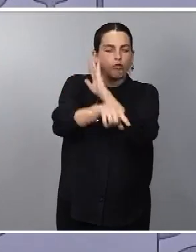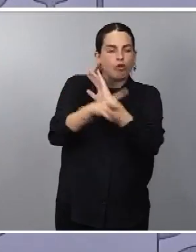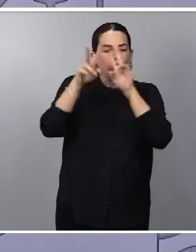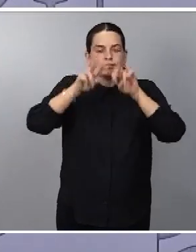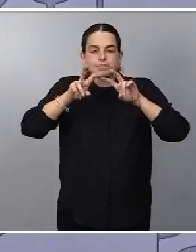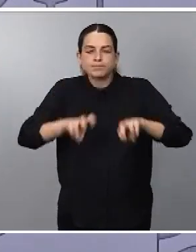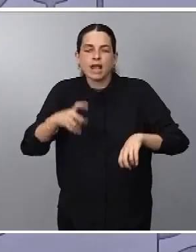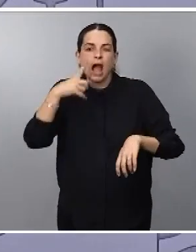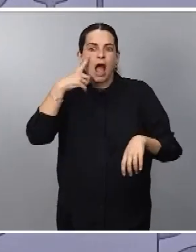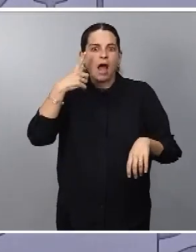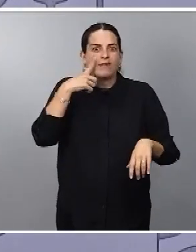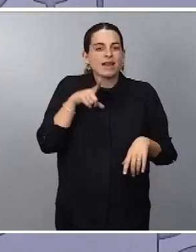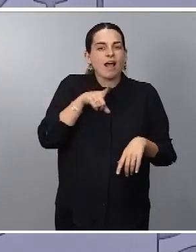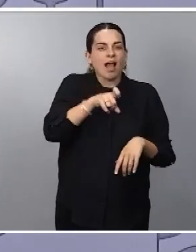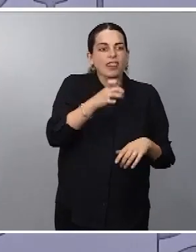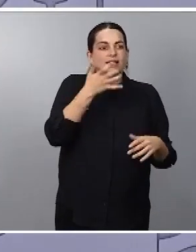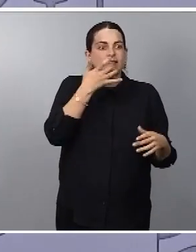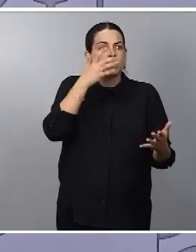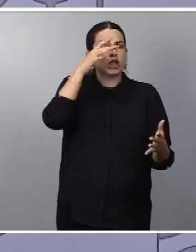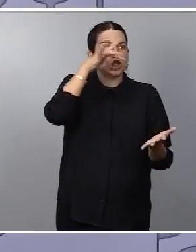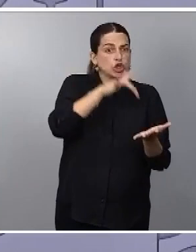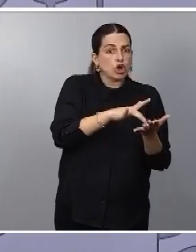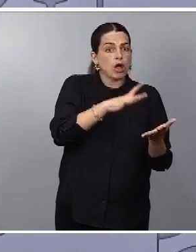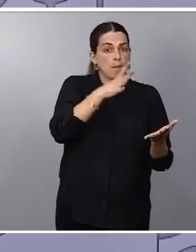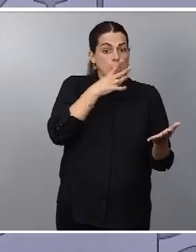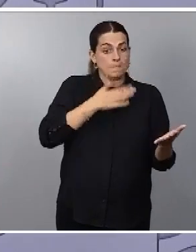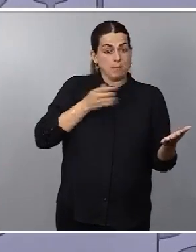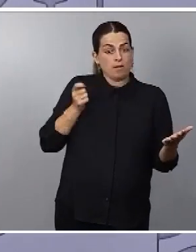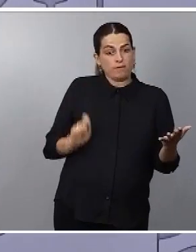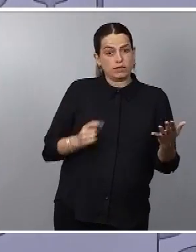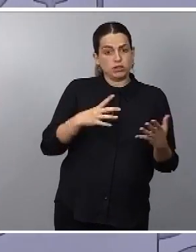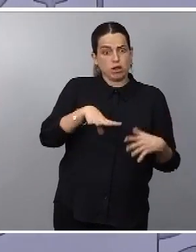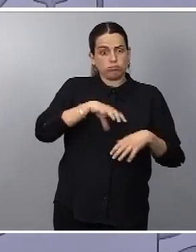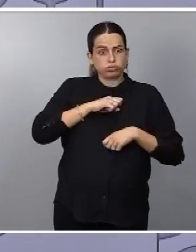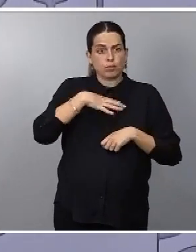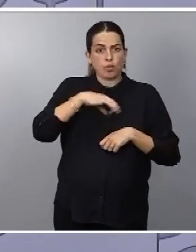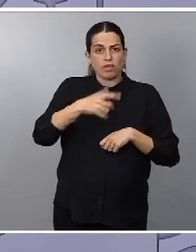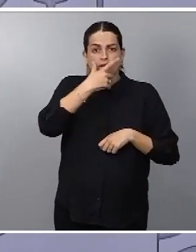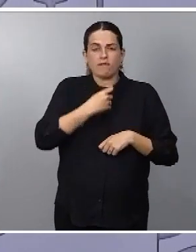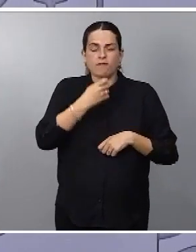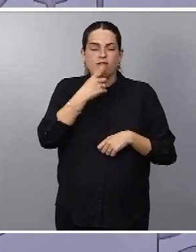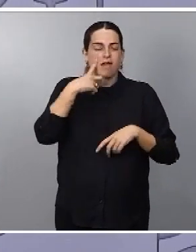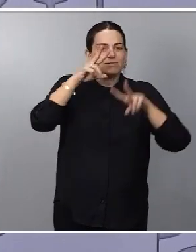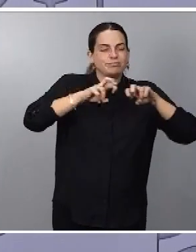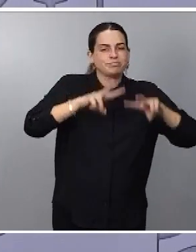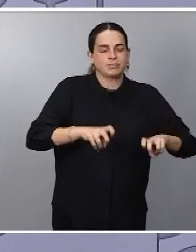actual del cáncer que pueda tener un origen en la profesión. Asimismo, se van a apoyar